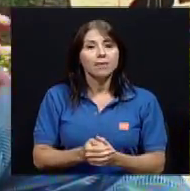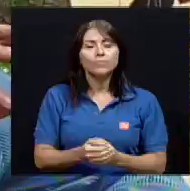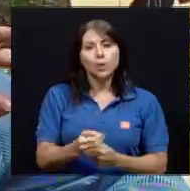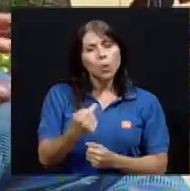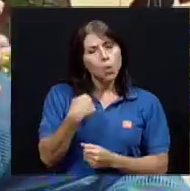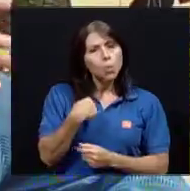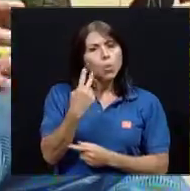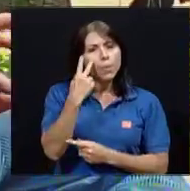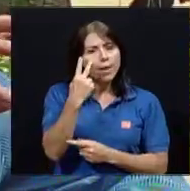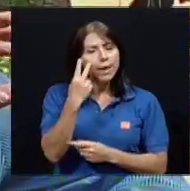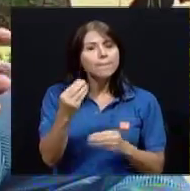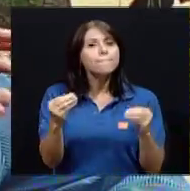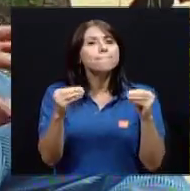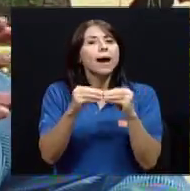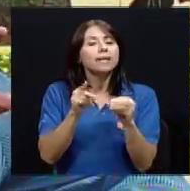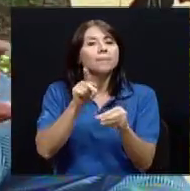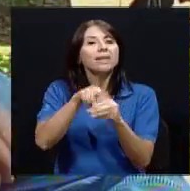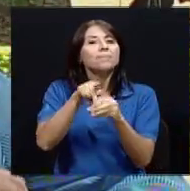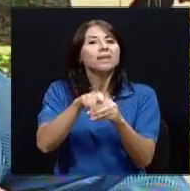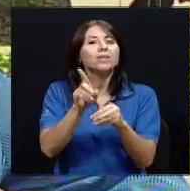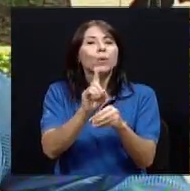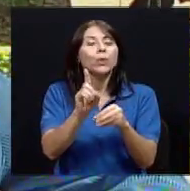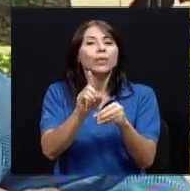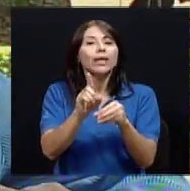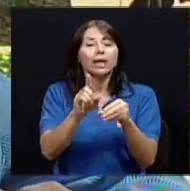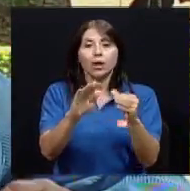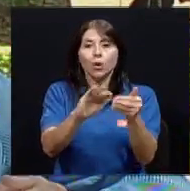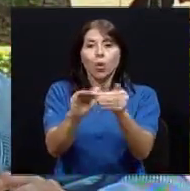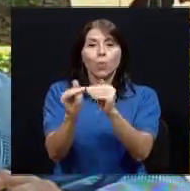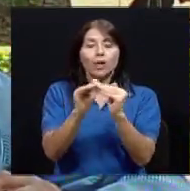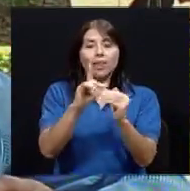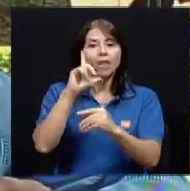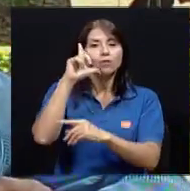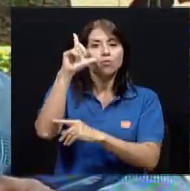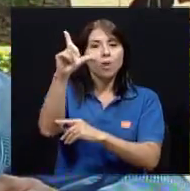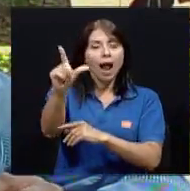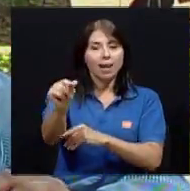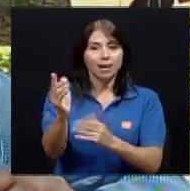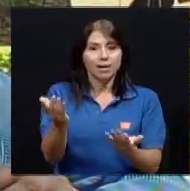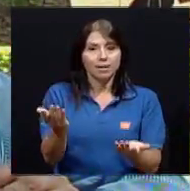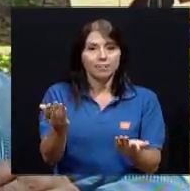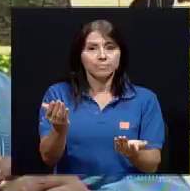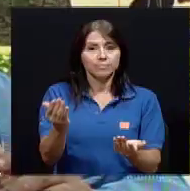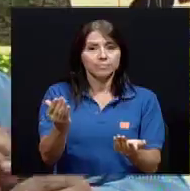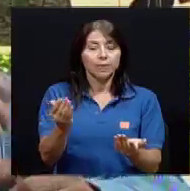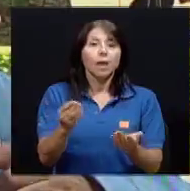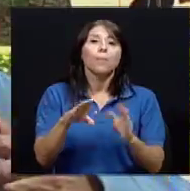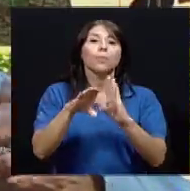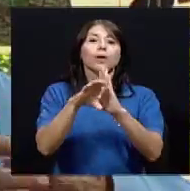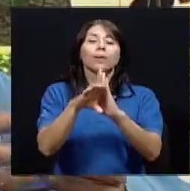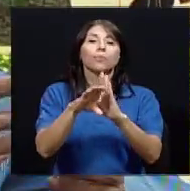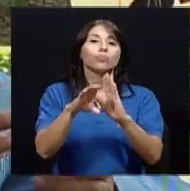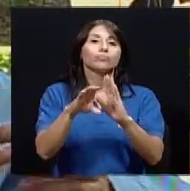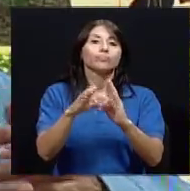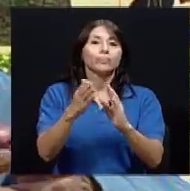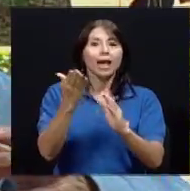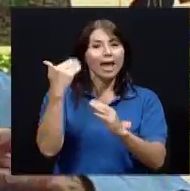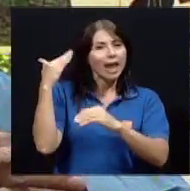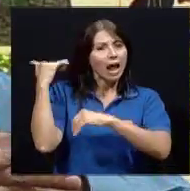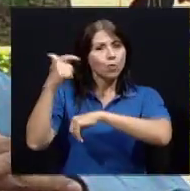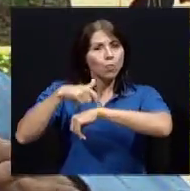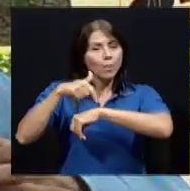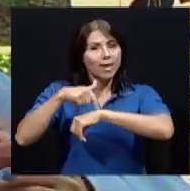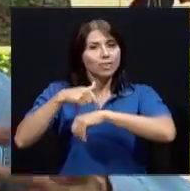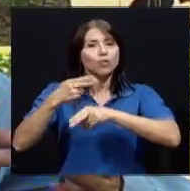Uno ve mayor participación en la comunidad rural, ¿verdad?, en realidad los comités de salud que en algún momento